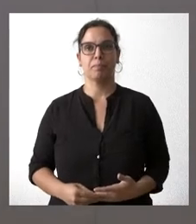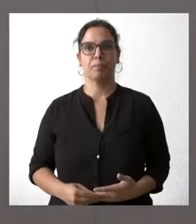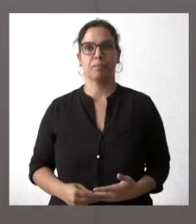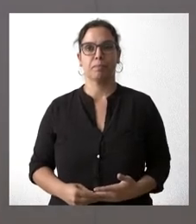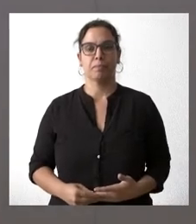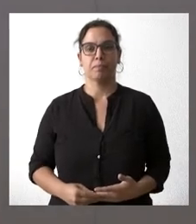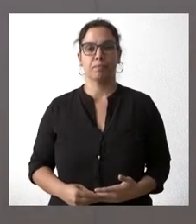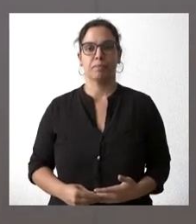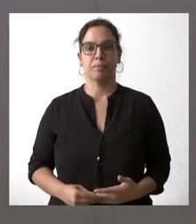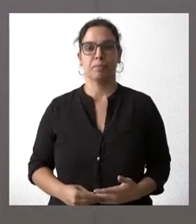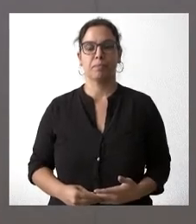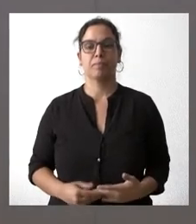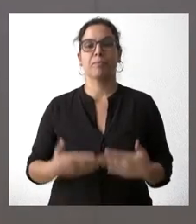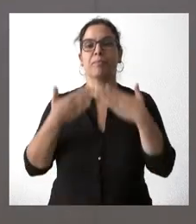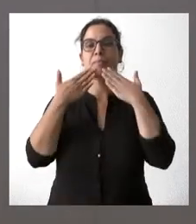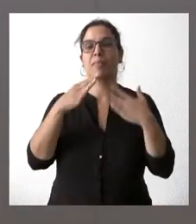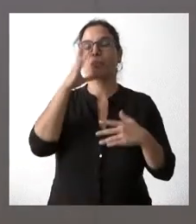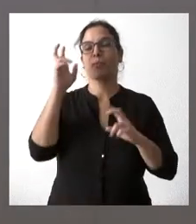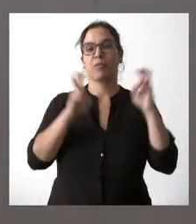Muchas gracias.